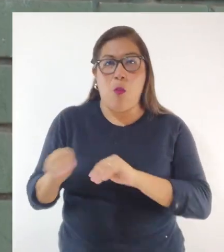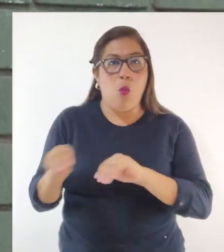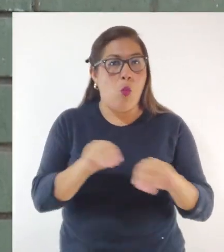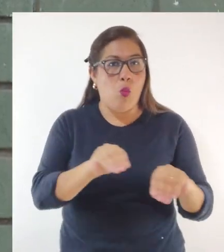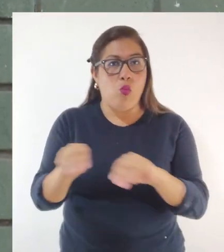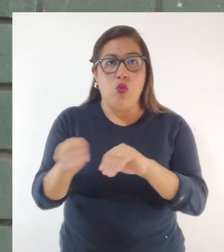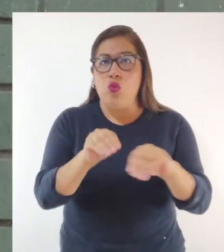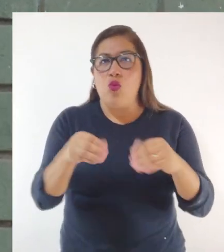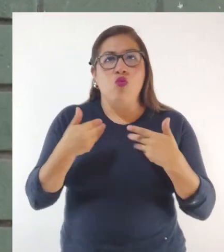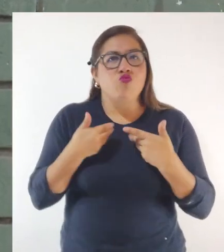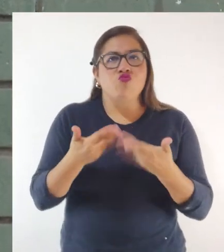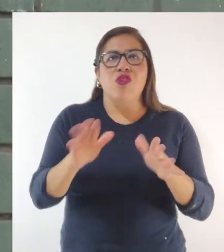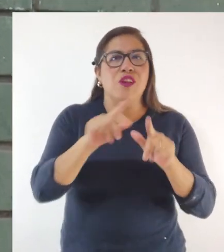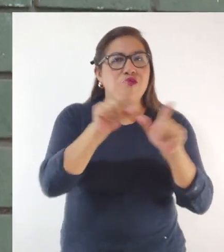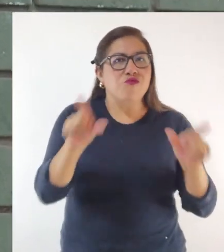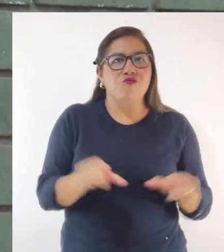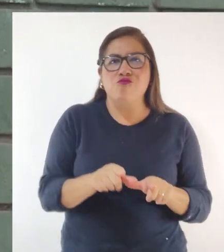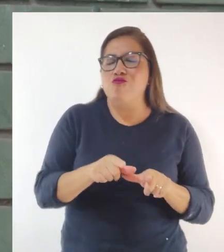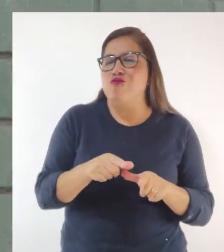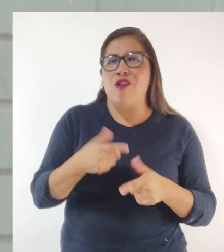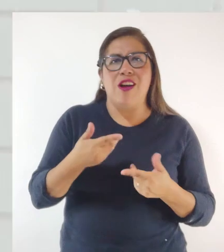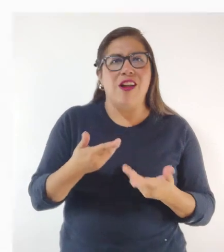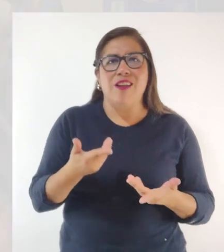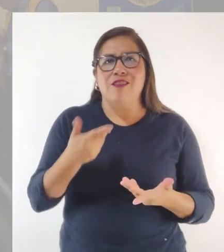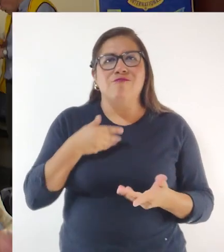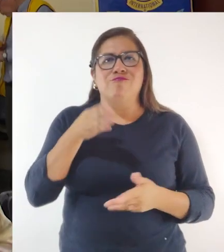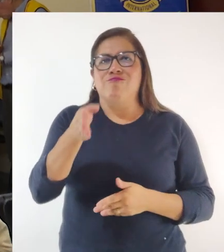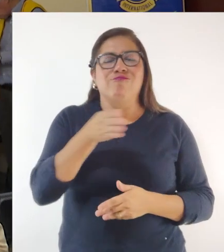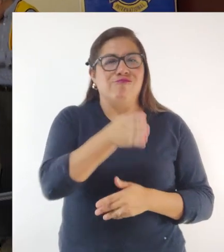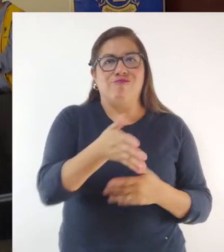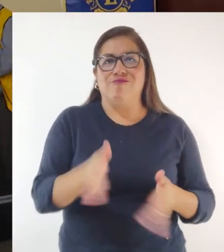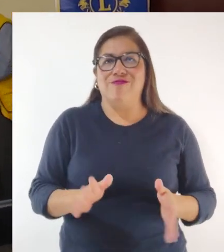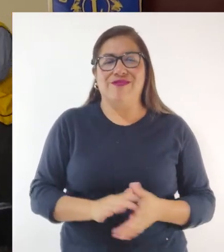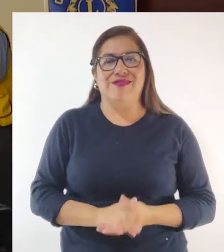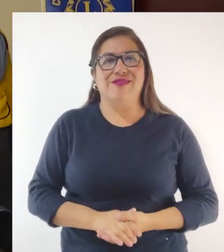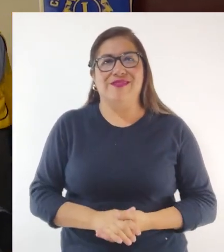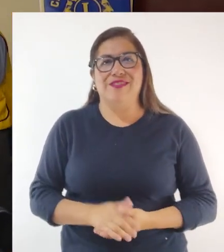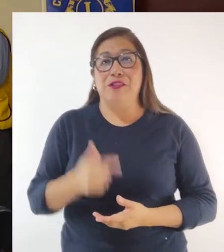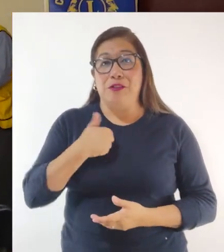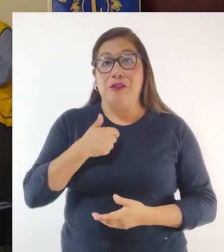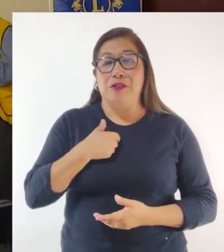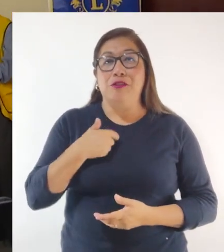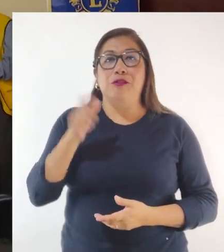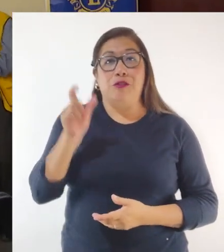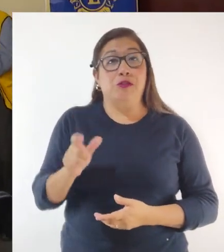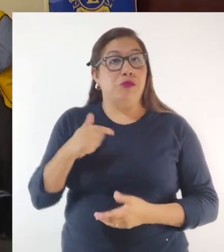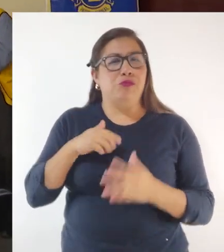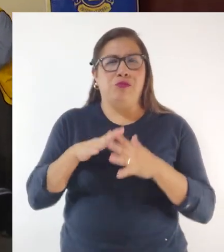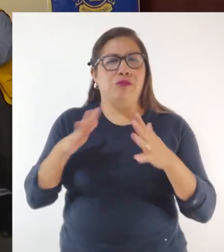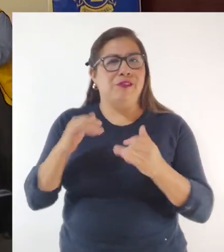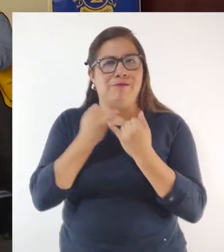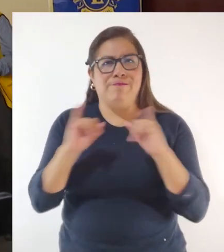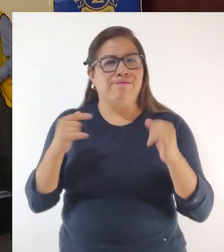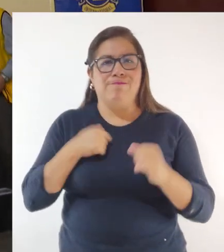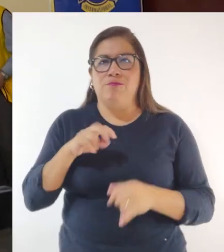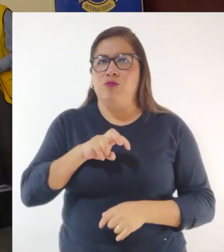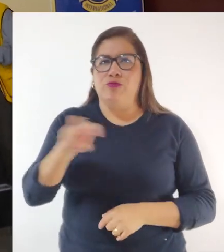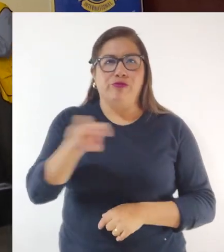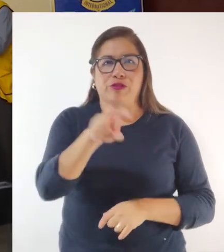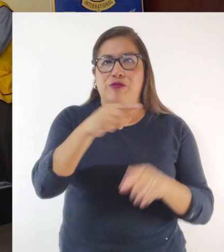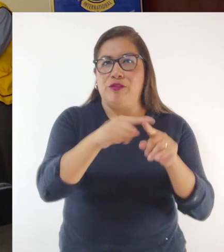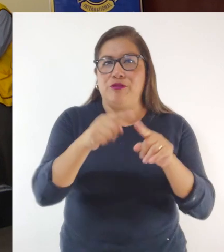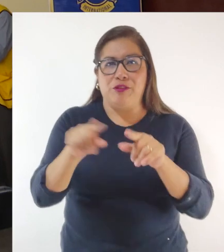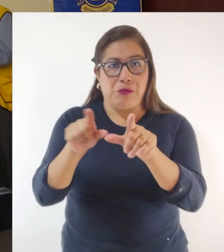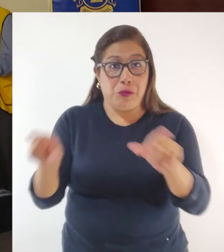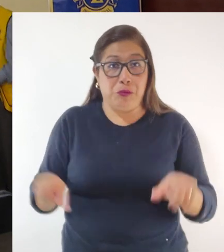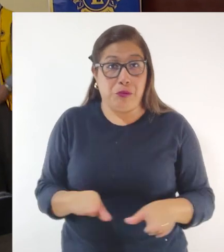movilizo a donde tenga que ir. En sí soy una persona independiente y me movilizo a